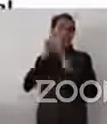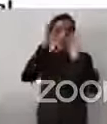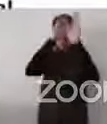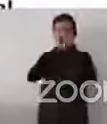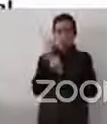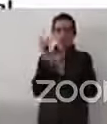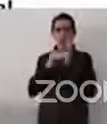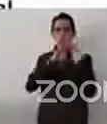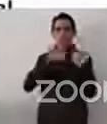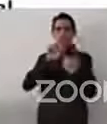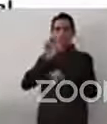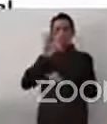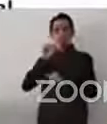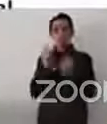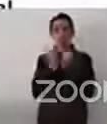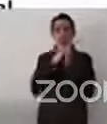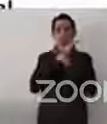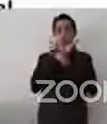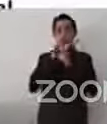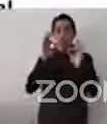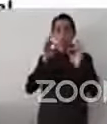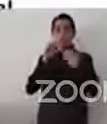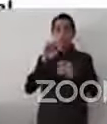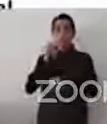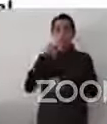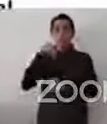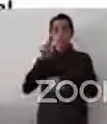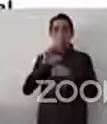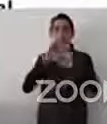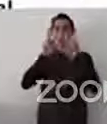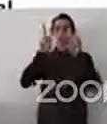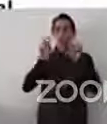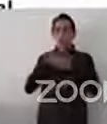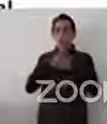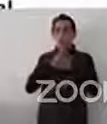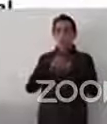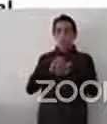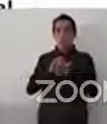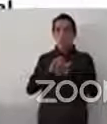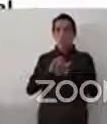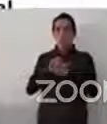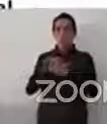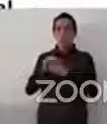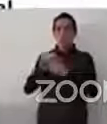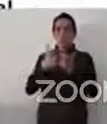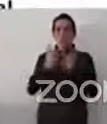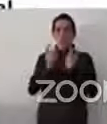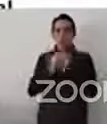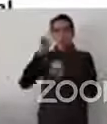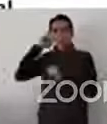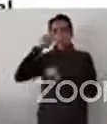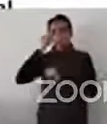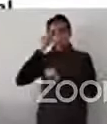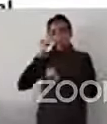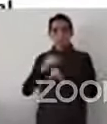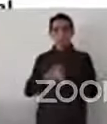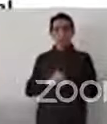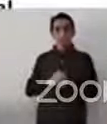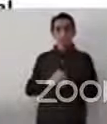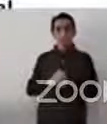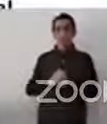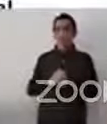Naciones Unidas sobre los Derechos de los Pueblos Indígenas. Al igual que la Declaración de Santiago de Urbán, no es un